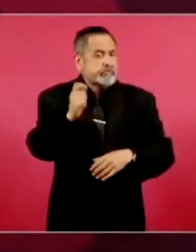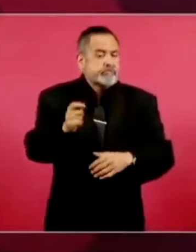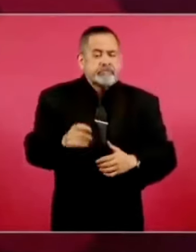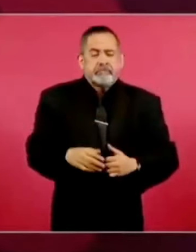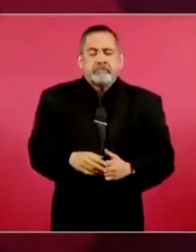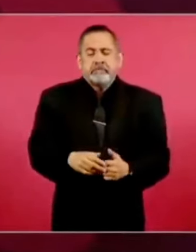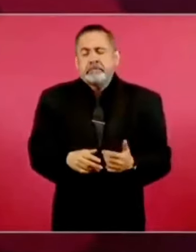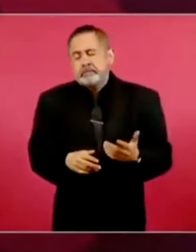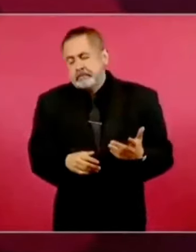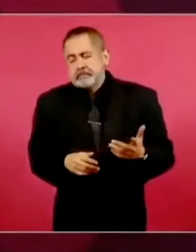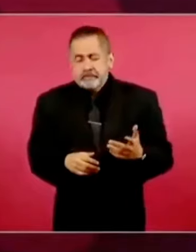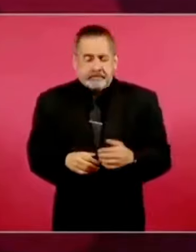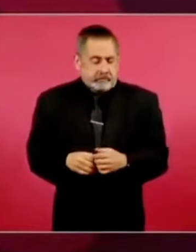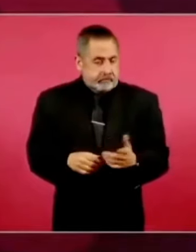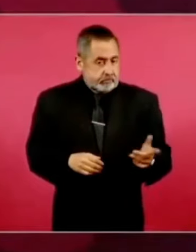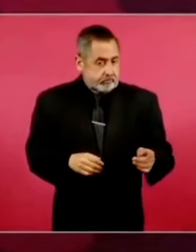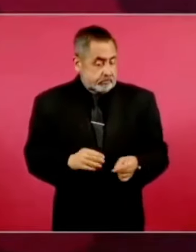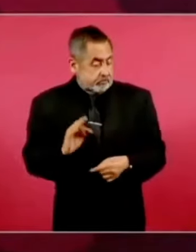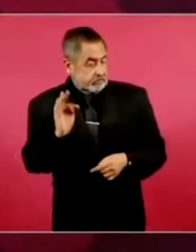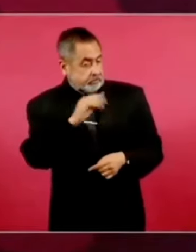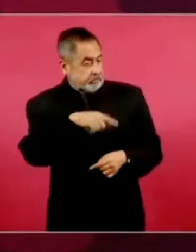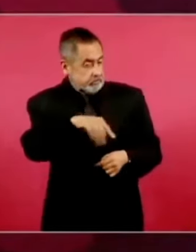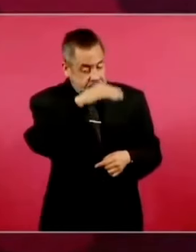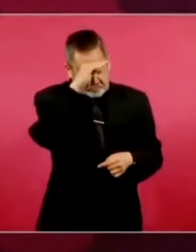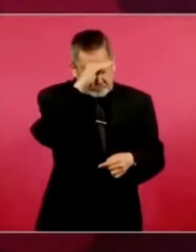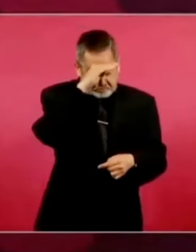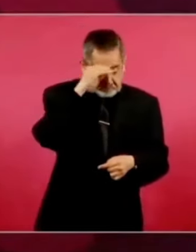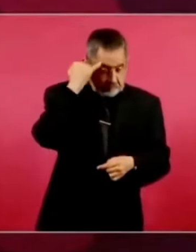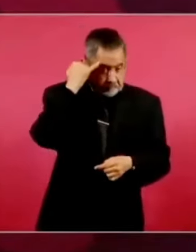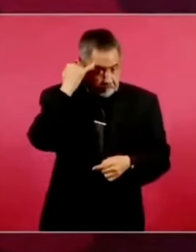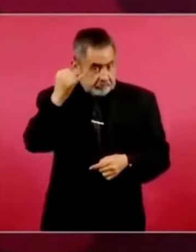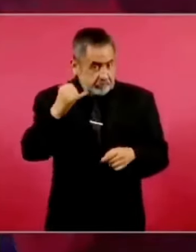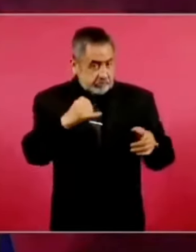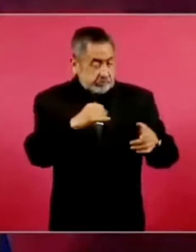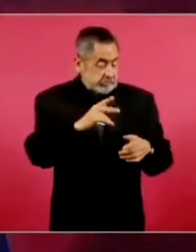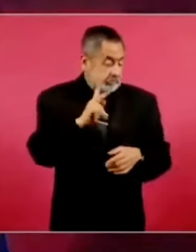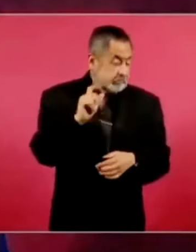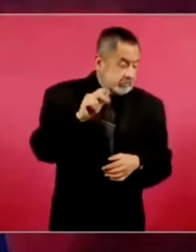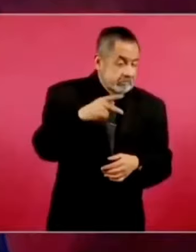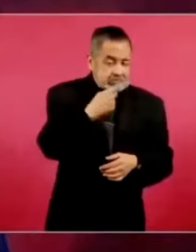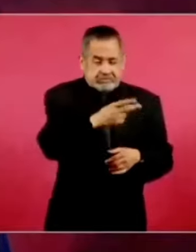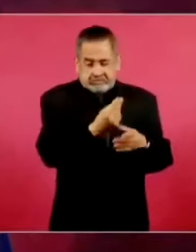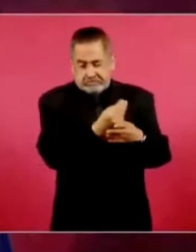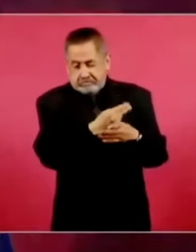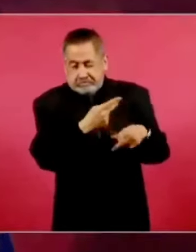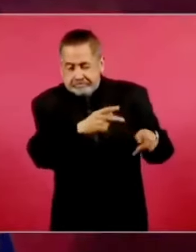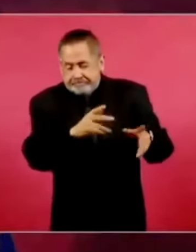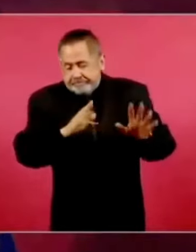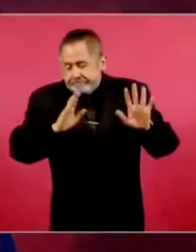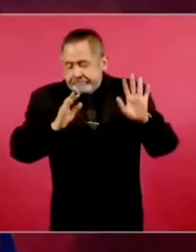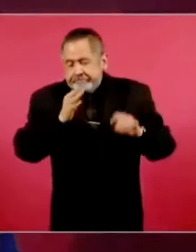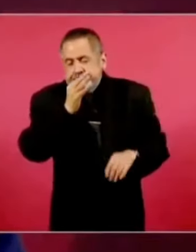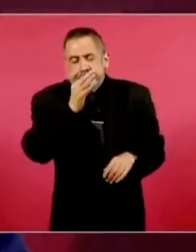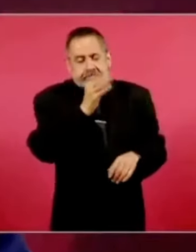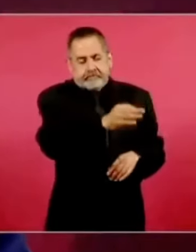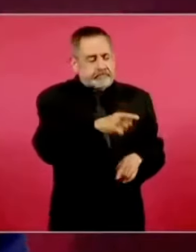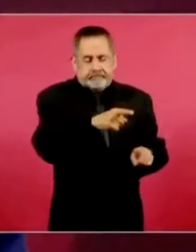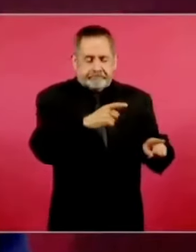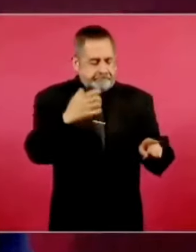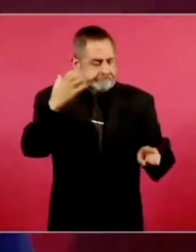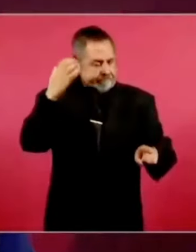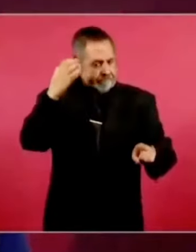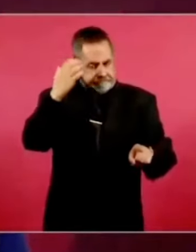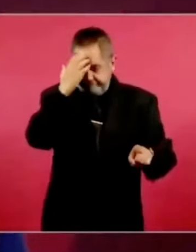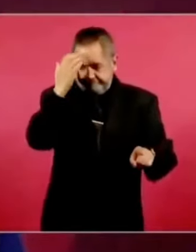si tienen pensado manejar esas estrategias nefastas,